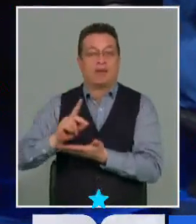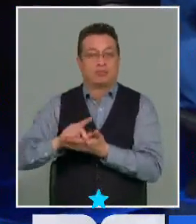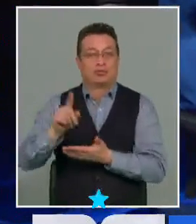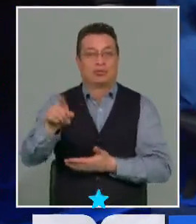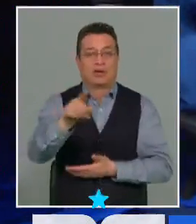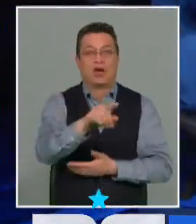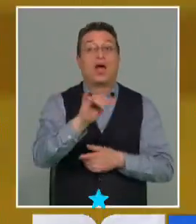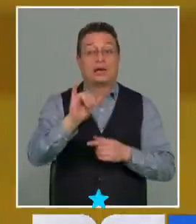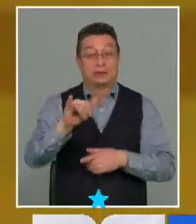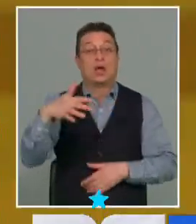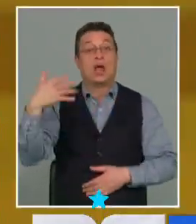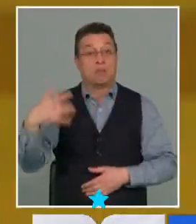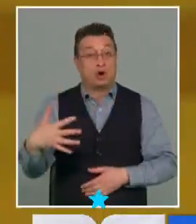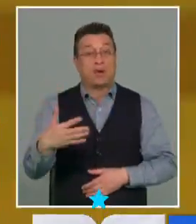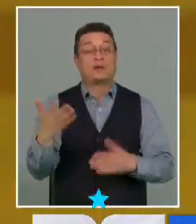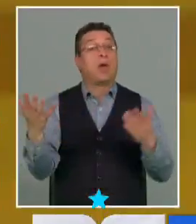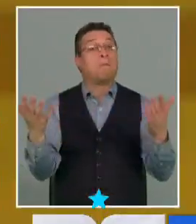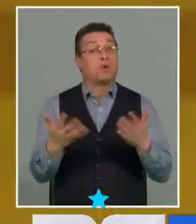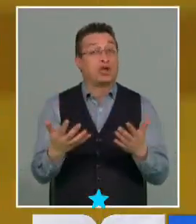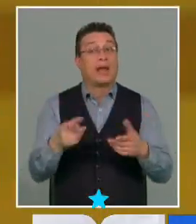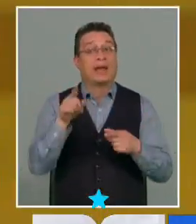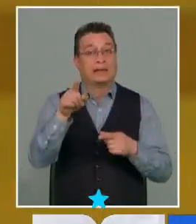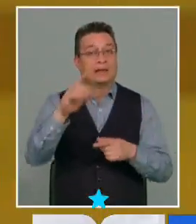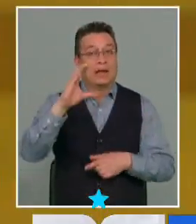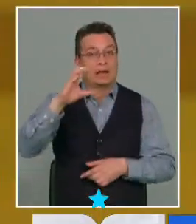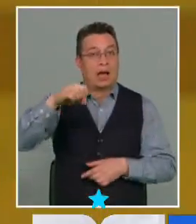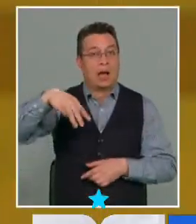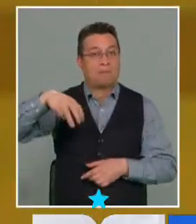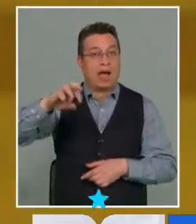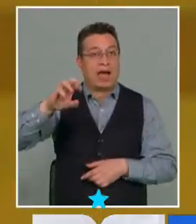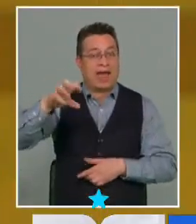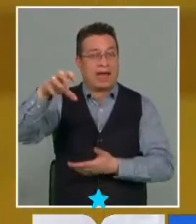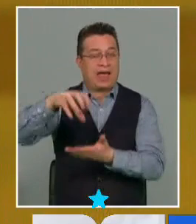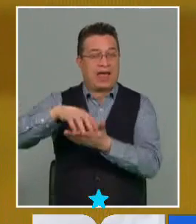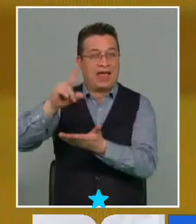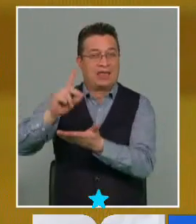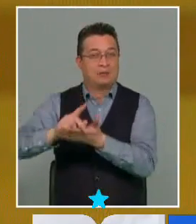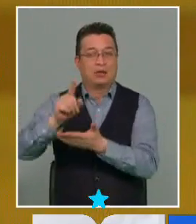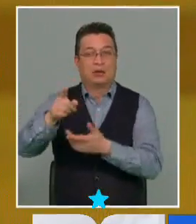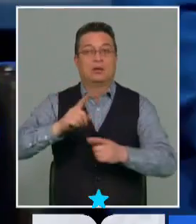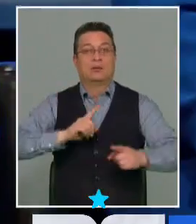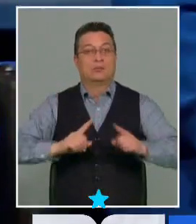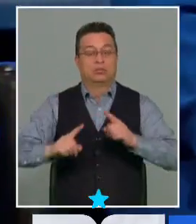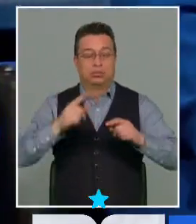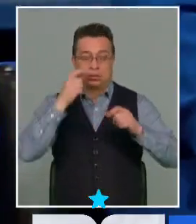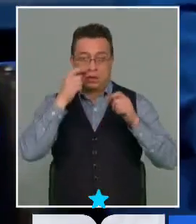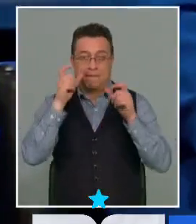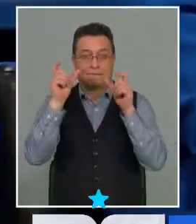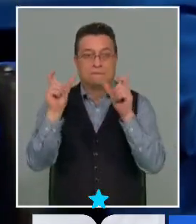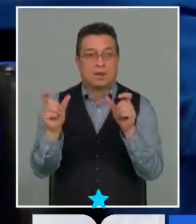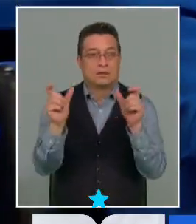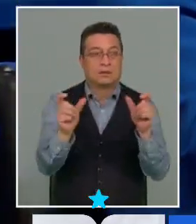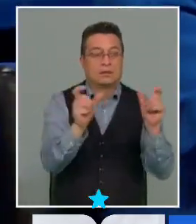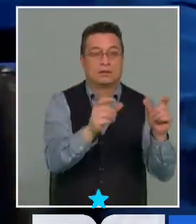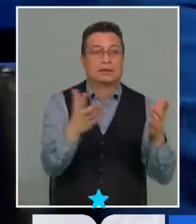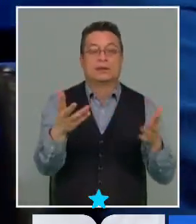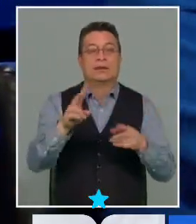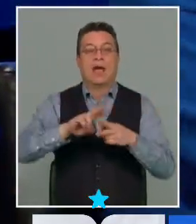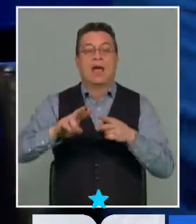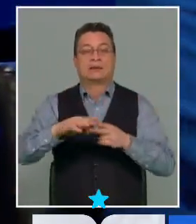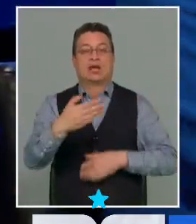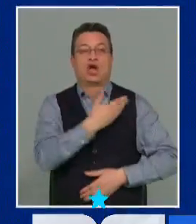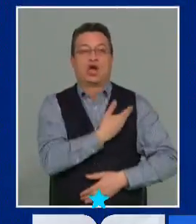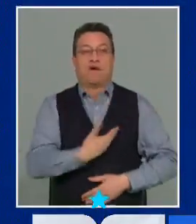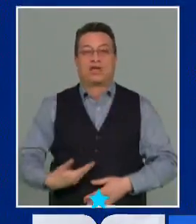y esto no es menor porque esa es la Cámara que tradicionalmente ha ejercido la fiscalización de los actos del Gobierno.